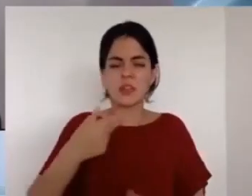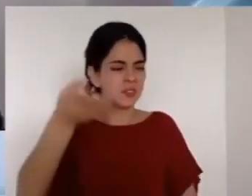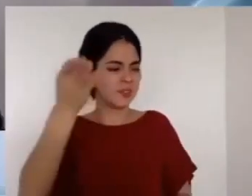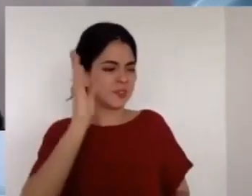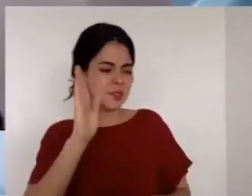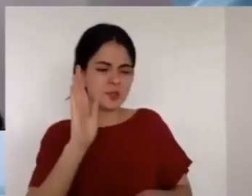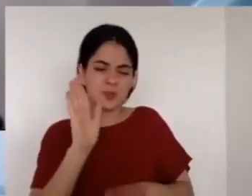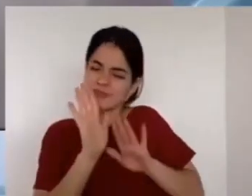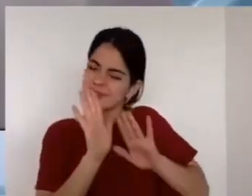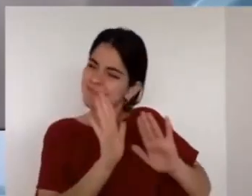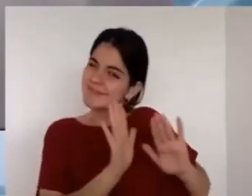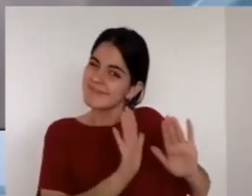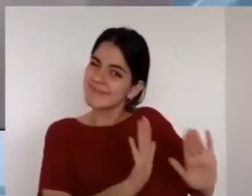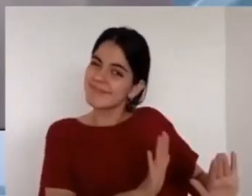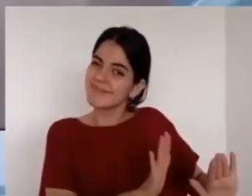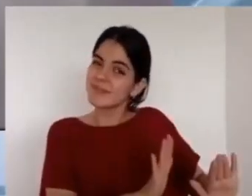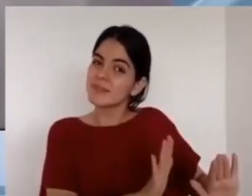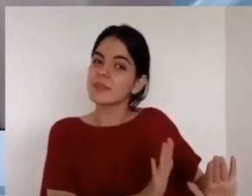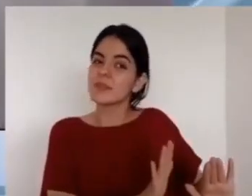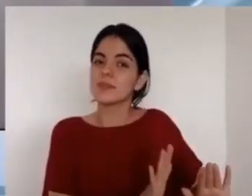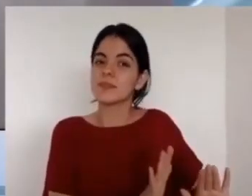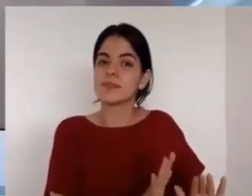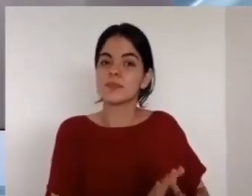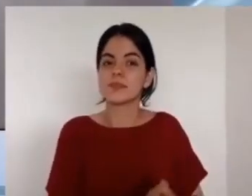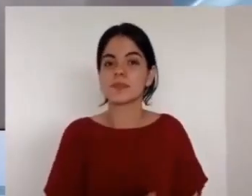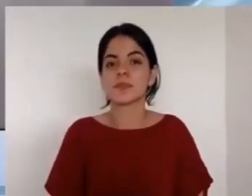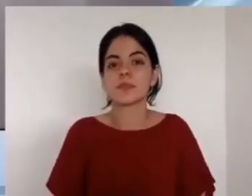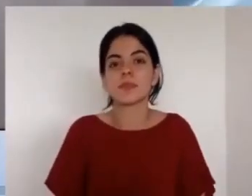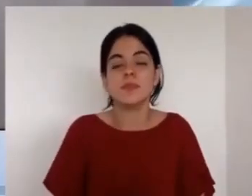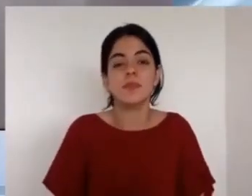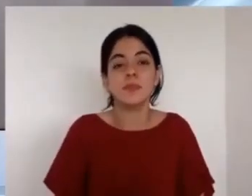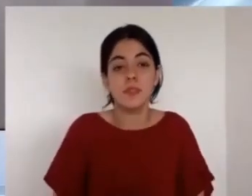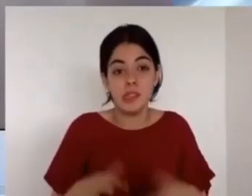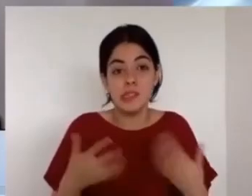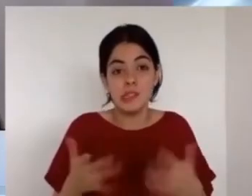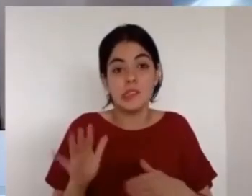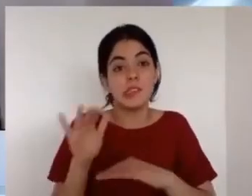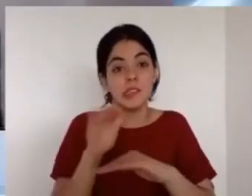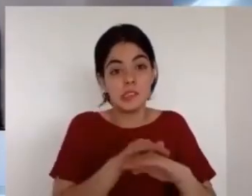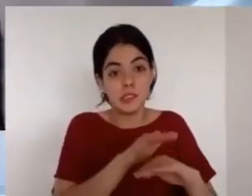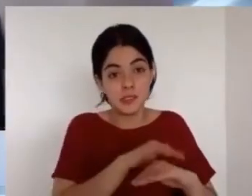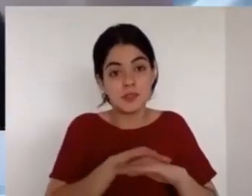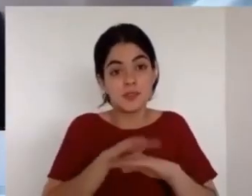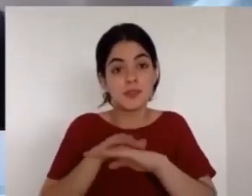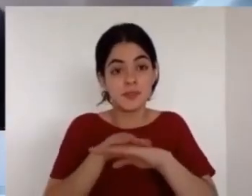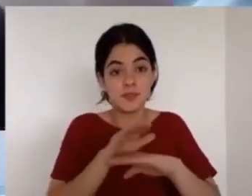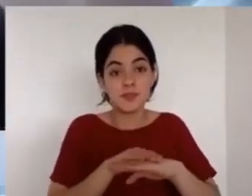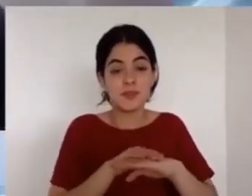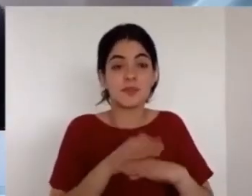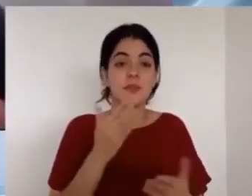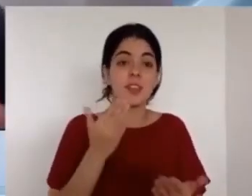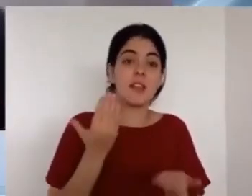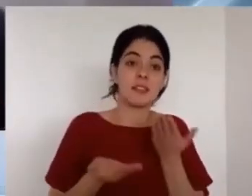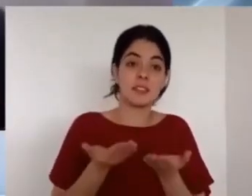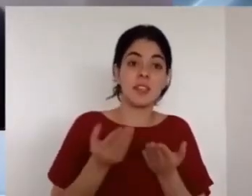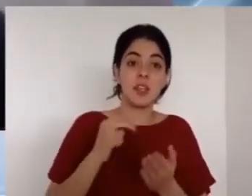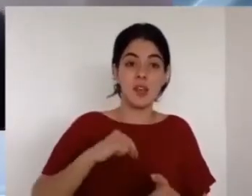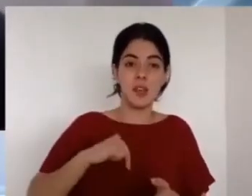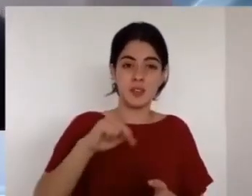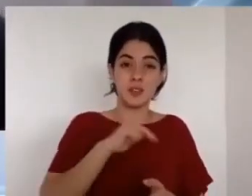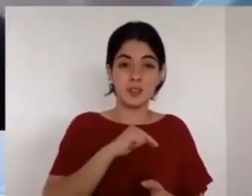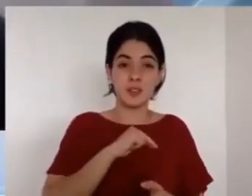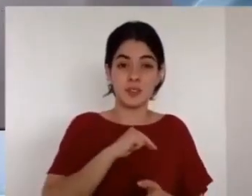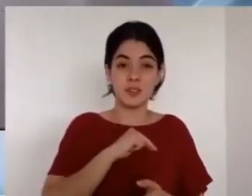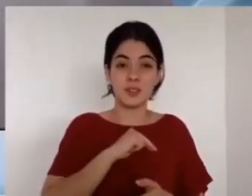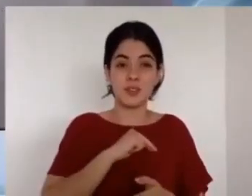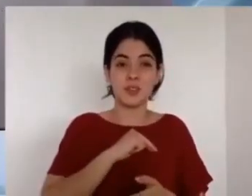el 100% de los problemas que nos suceden a nosotros tienen que ver con el señorío